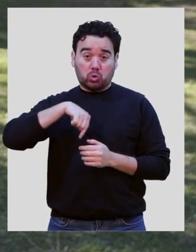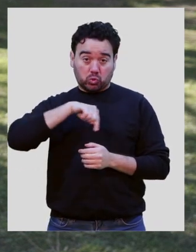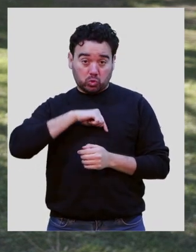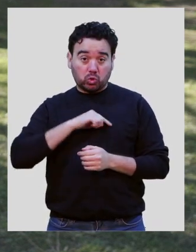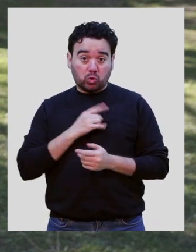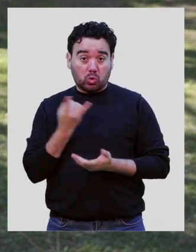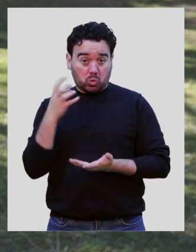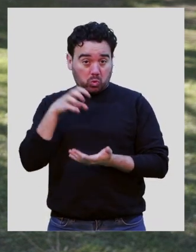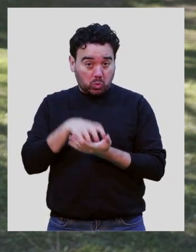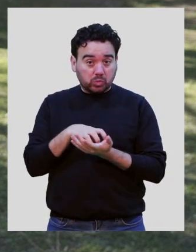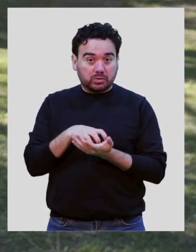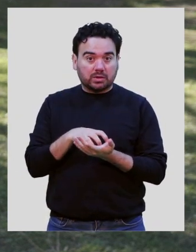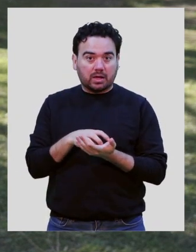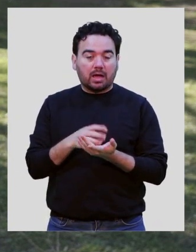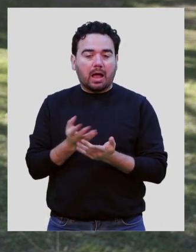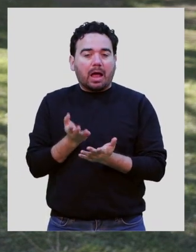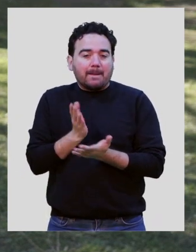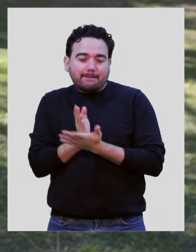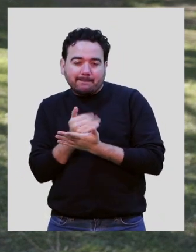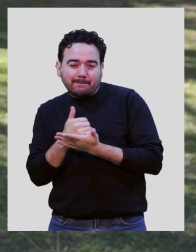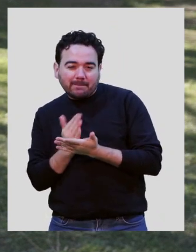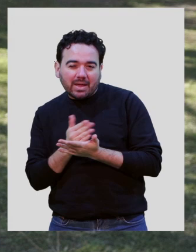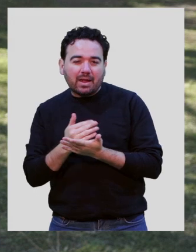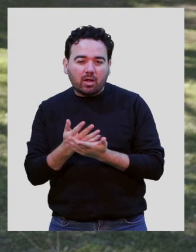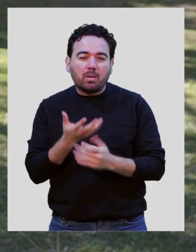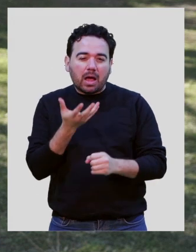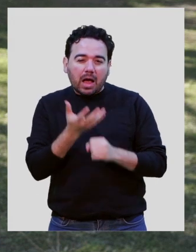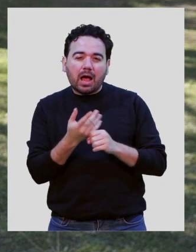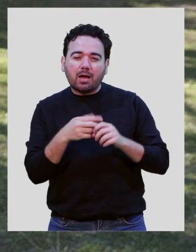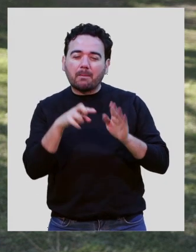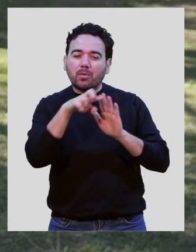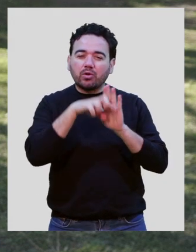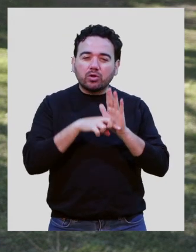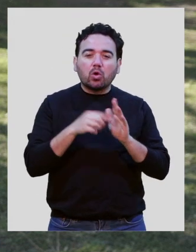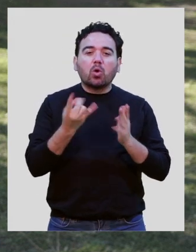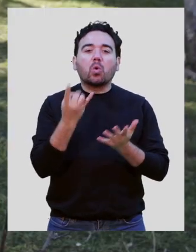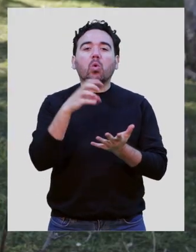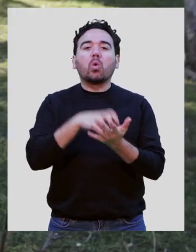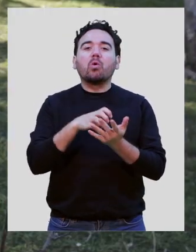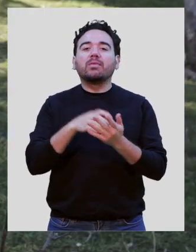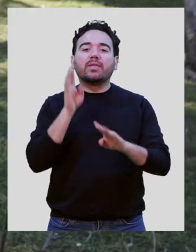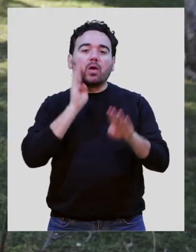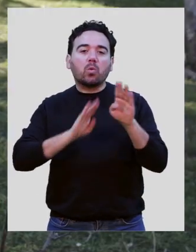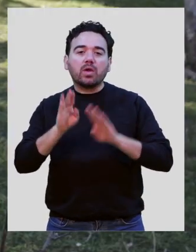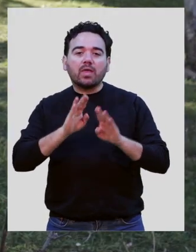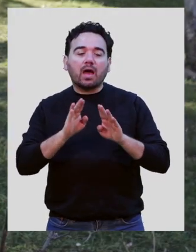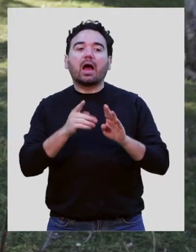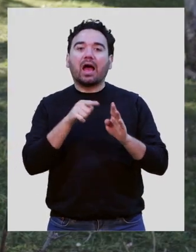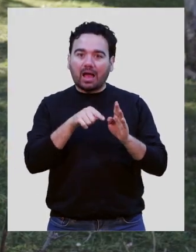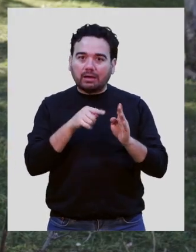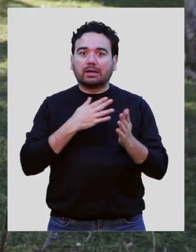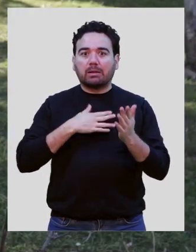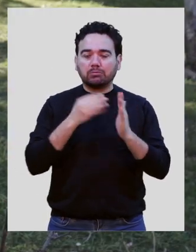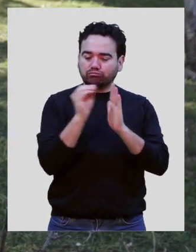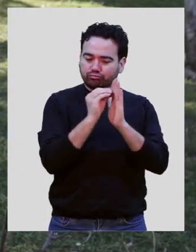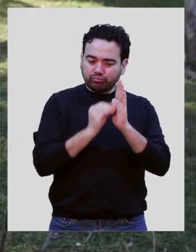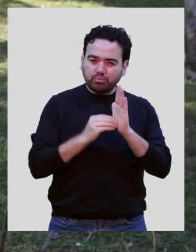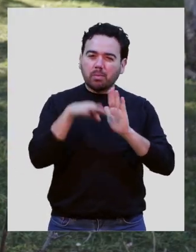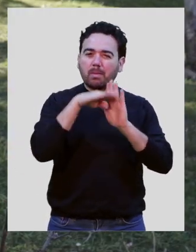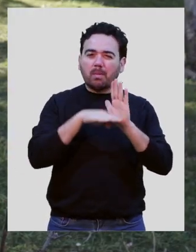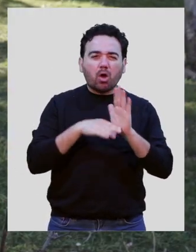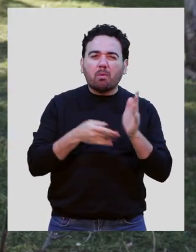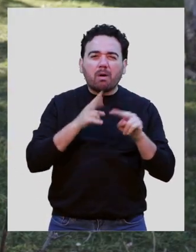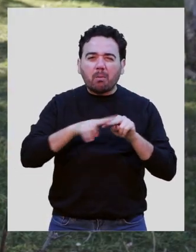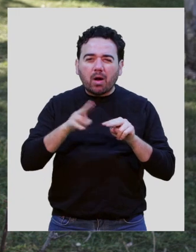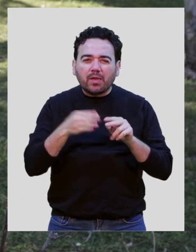Nosotros como universidad nos estamos preparando en el marco de la UMCE TECUIDA, elaborando nuestros protocolos de actuación y por